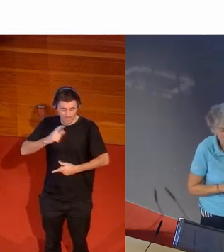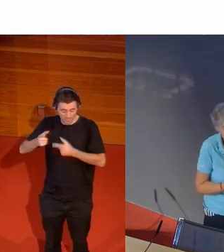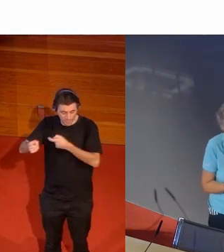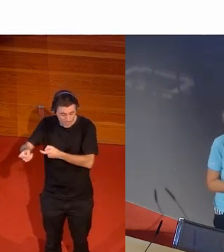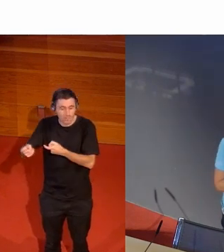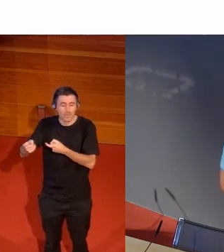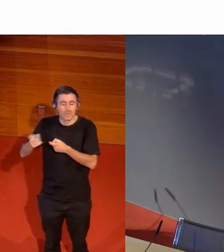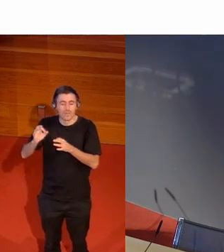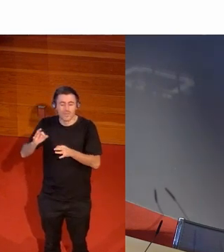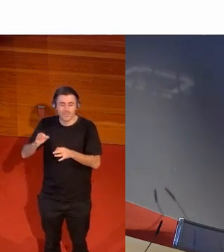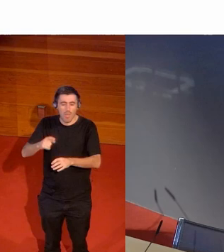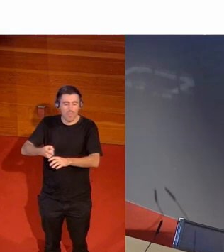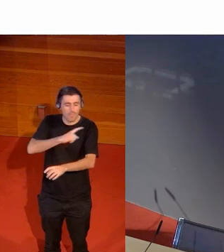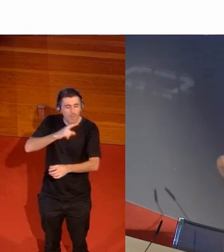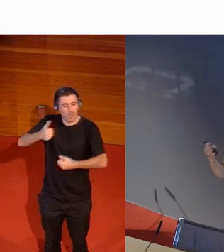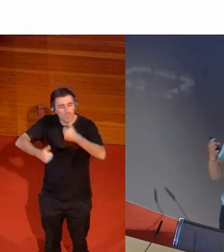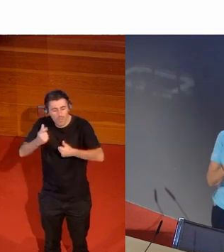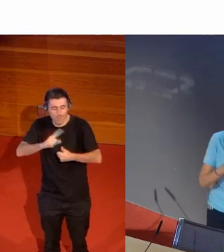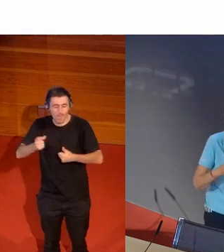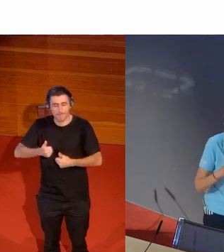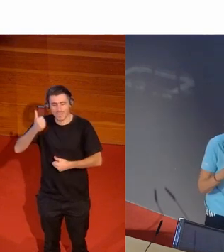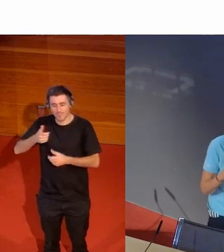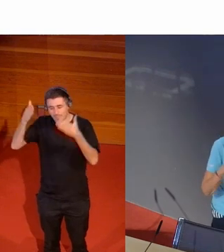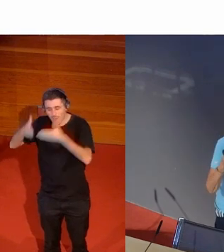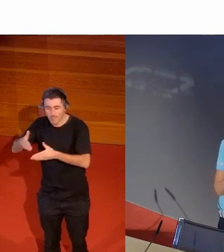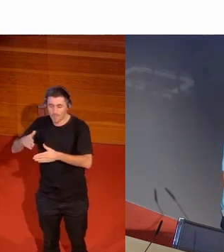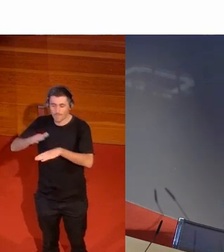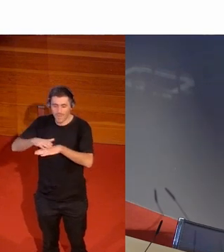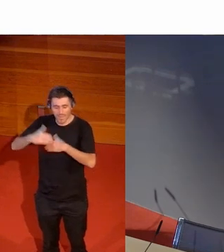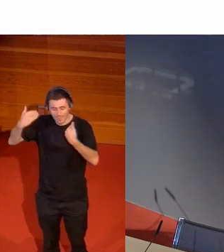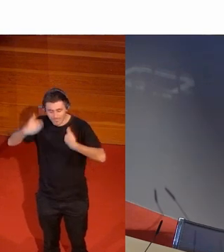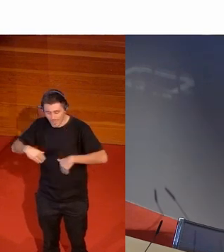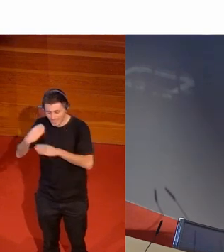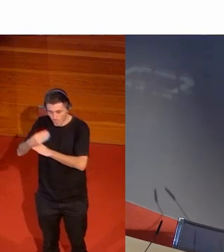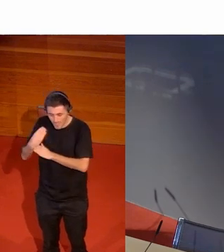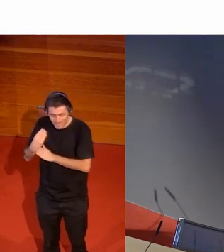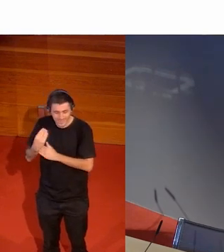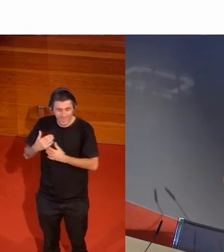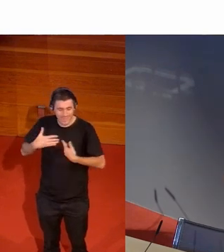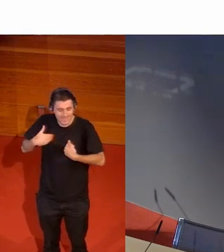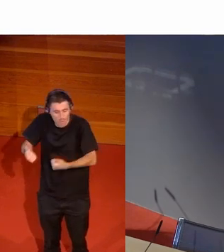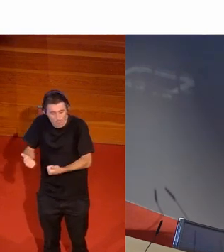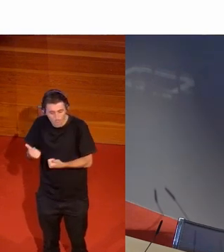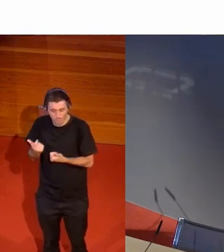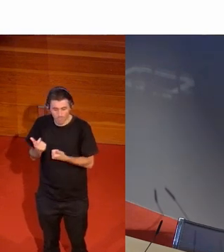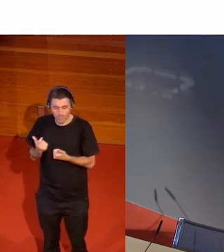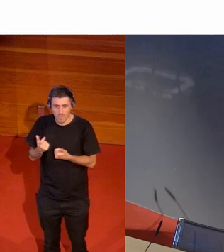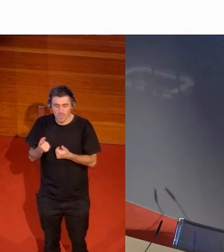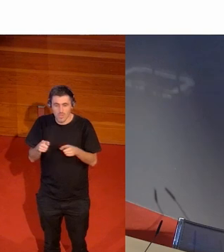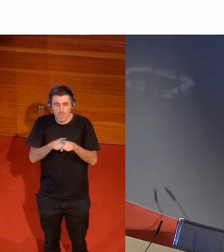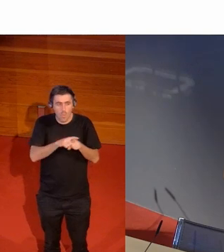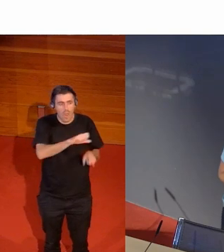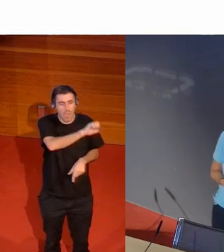no hay un deporte de competición que pueda competir y que pueda hacer frente al nivel que hay en otros países